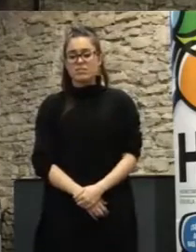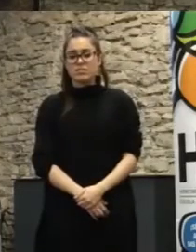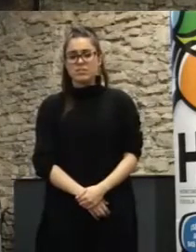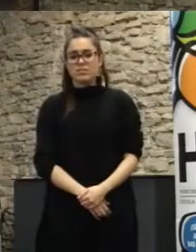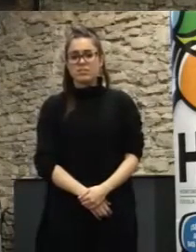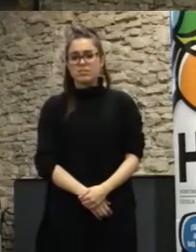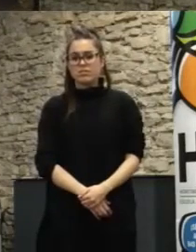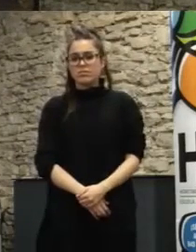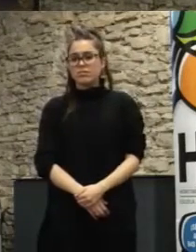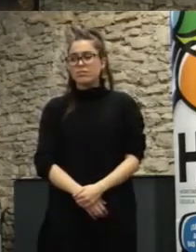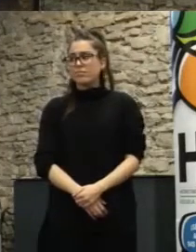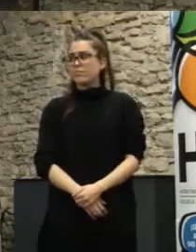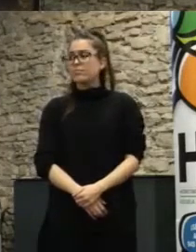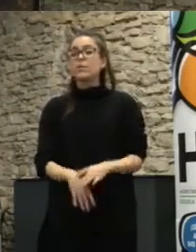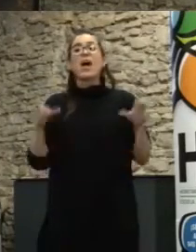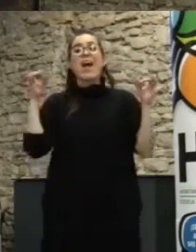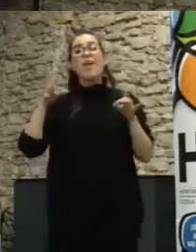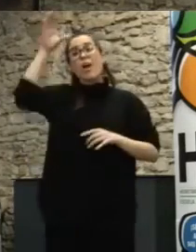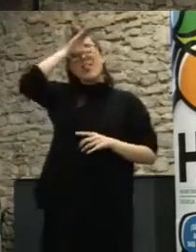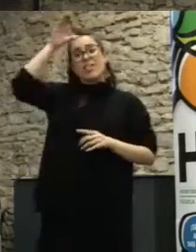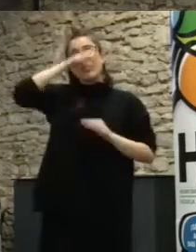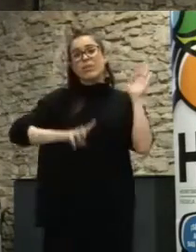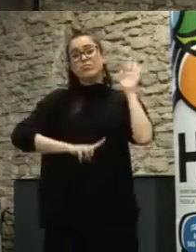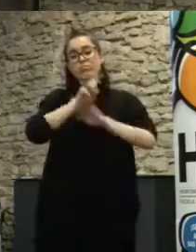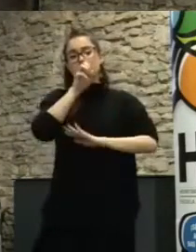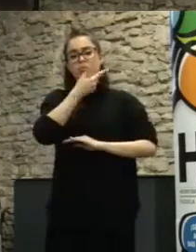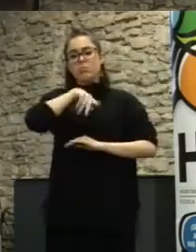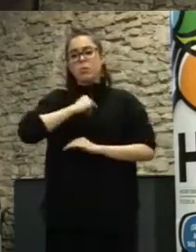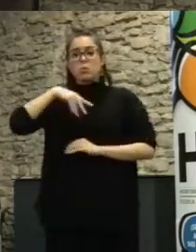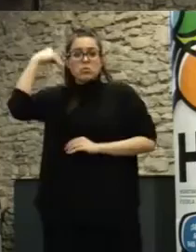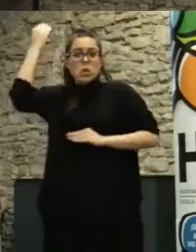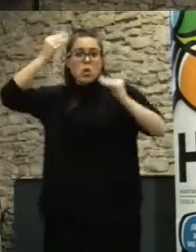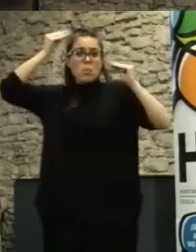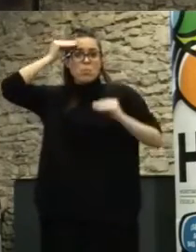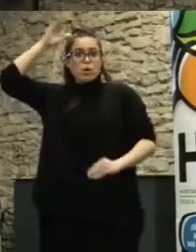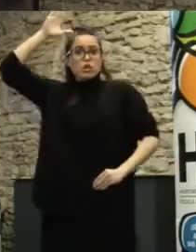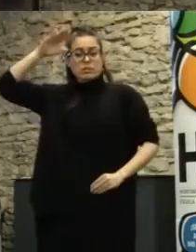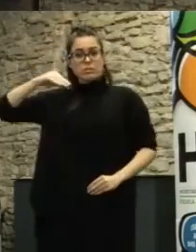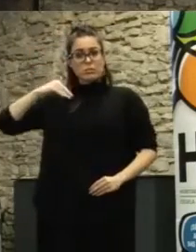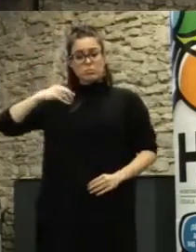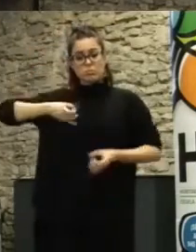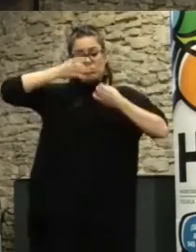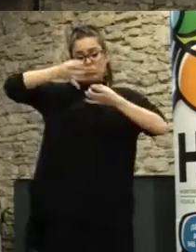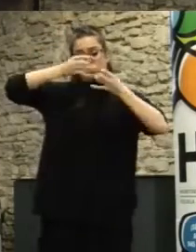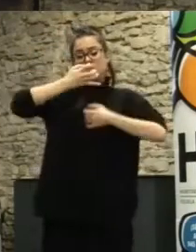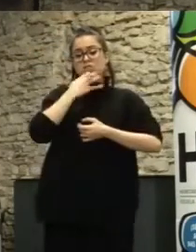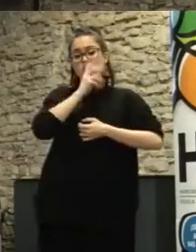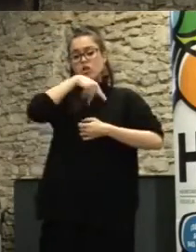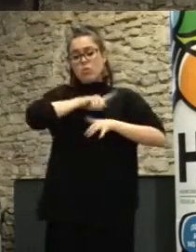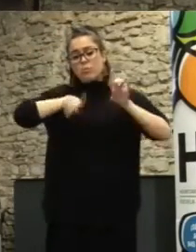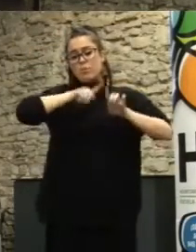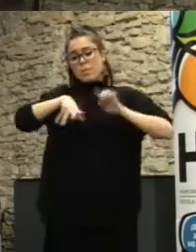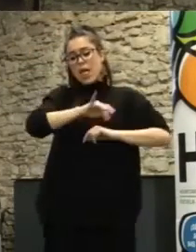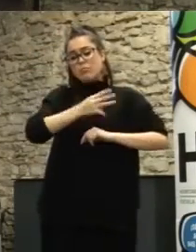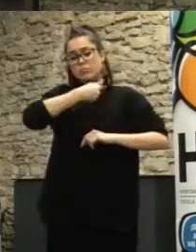poco como el desarrollo científico es decir vamos a crear hipótesis si tenemos una cierta problemática vamos a generar